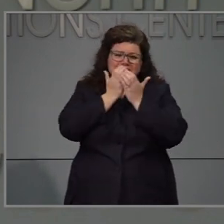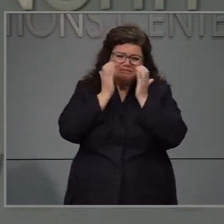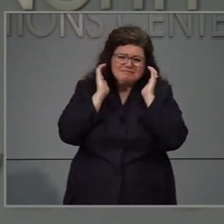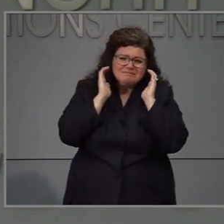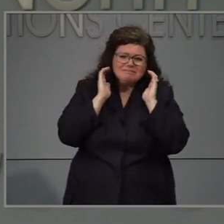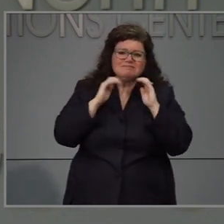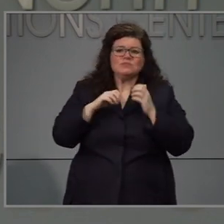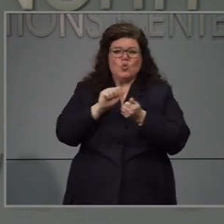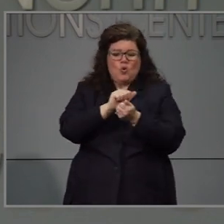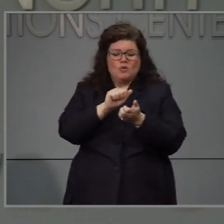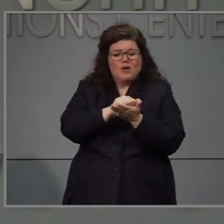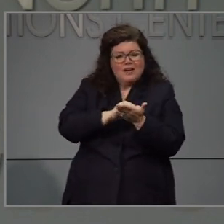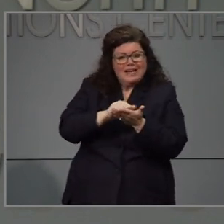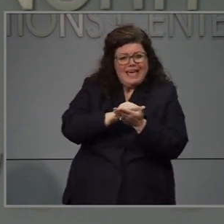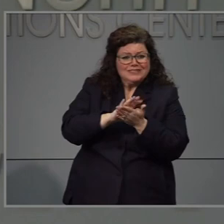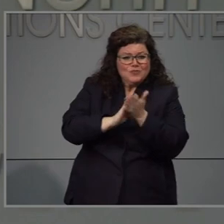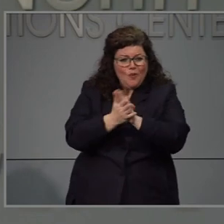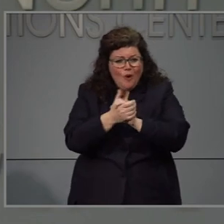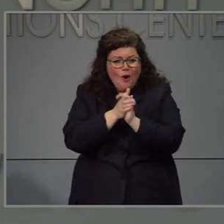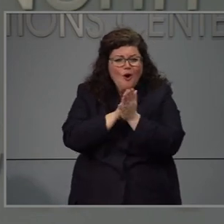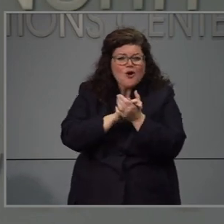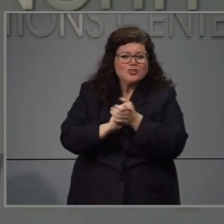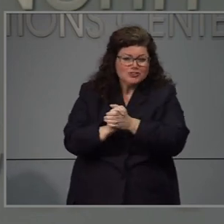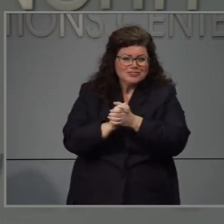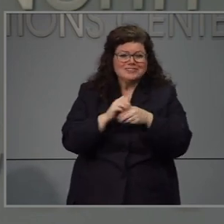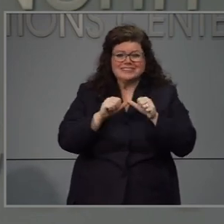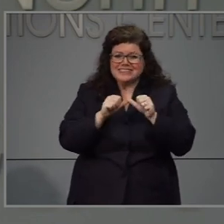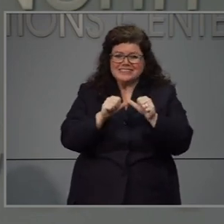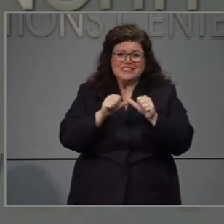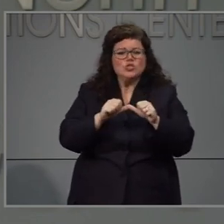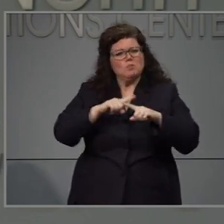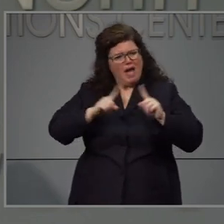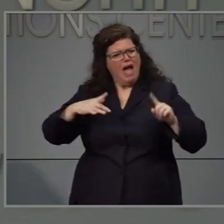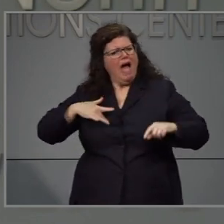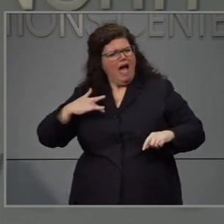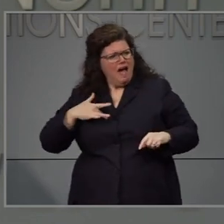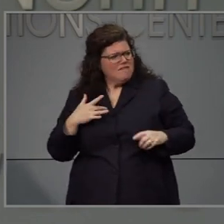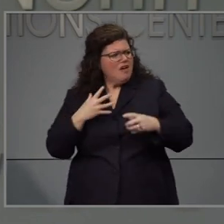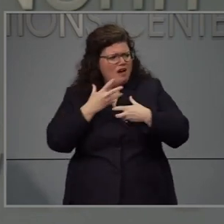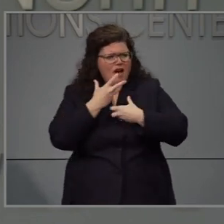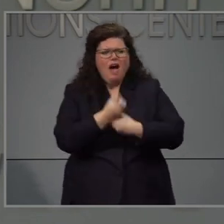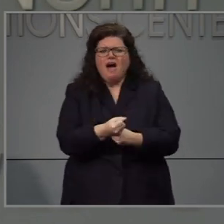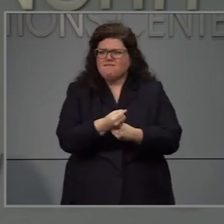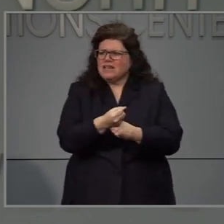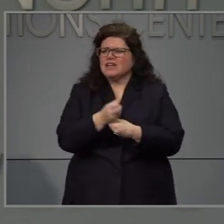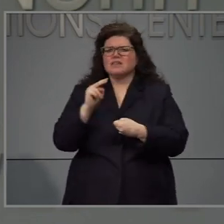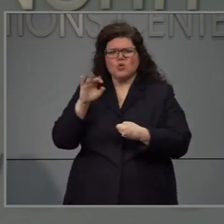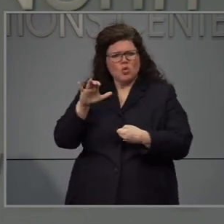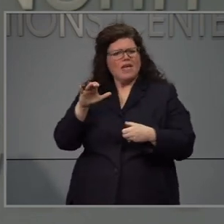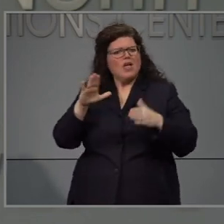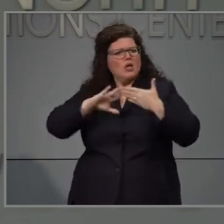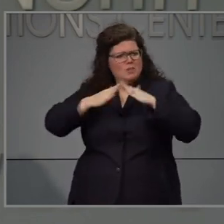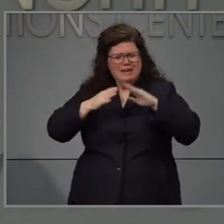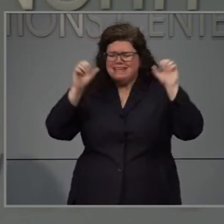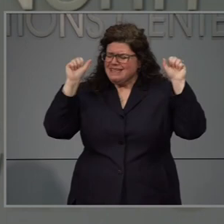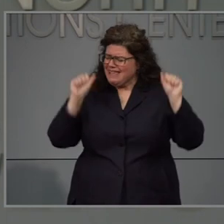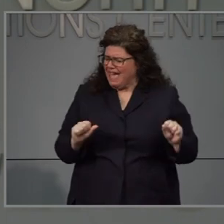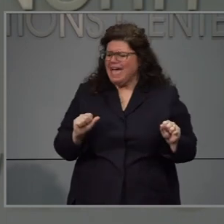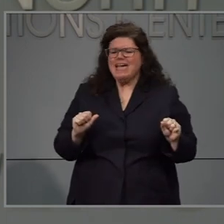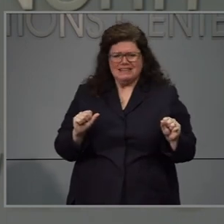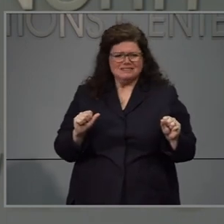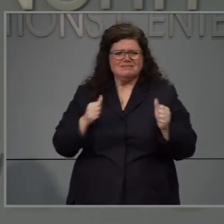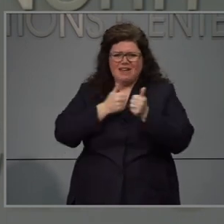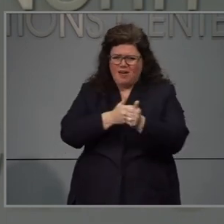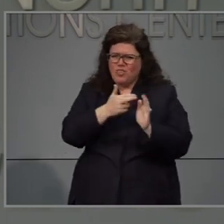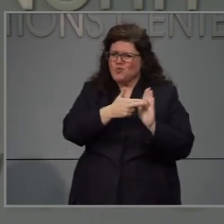lleven un tapabocas y que se sigan lavando las manos tengan su distancia, pero yo quiero incentivar al